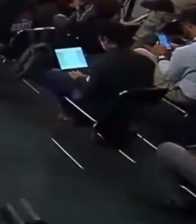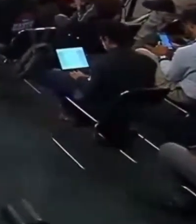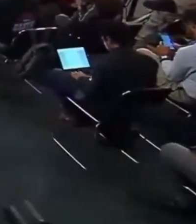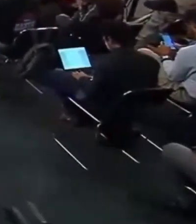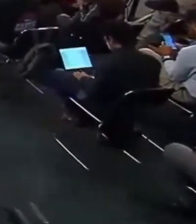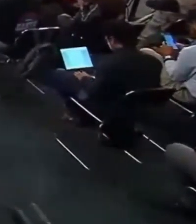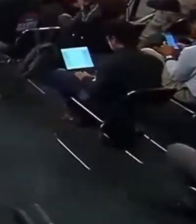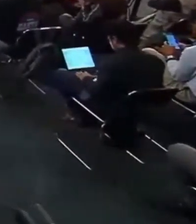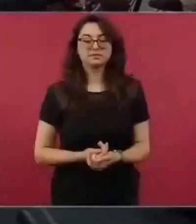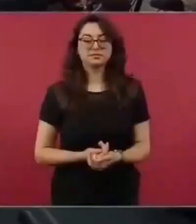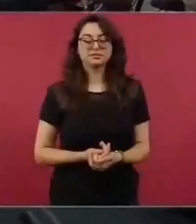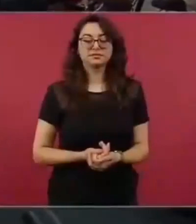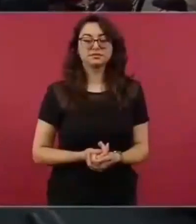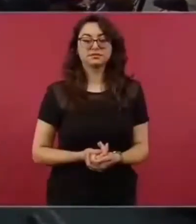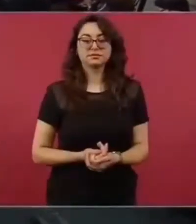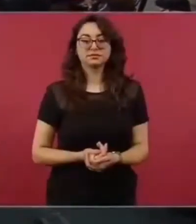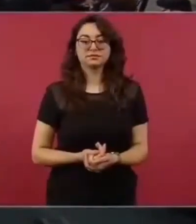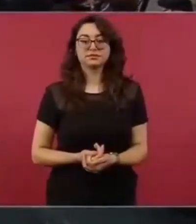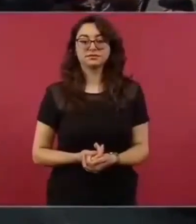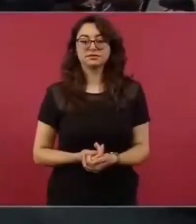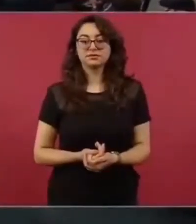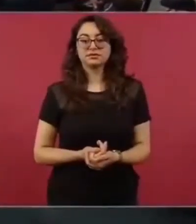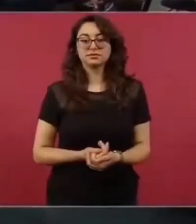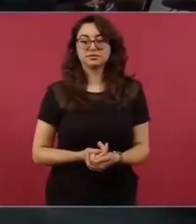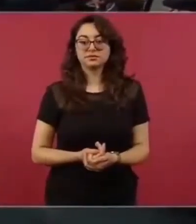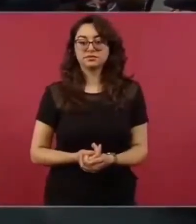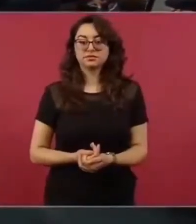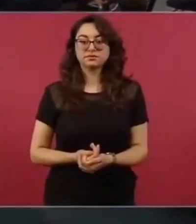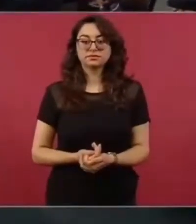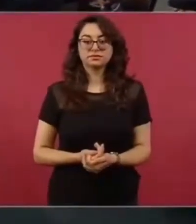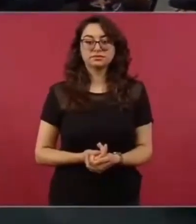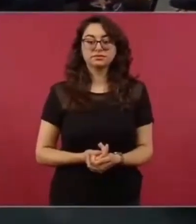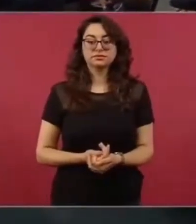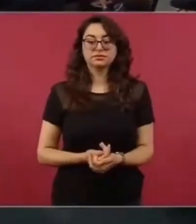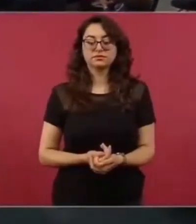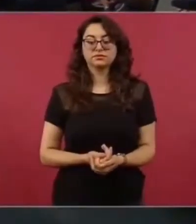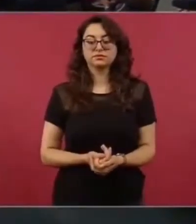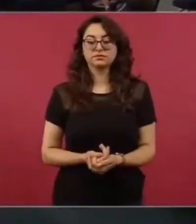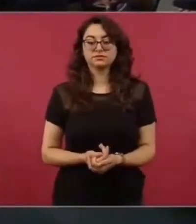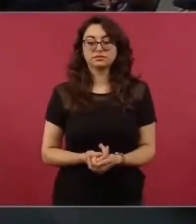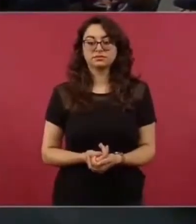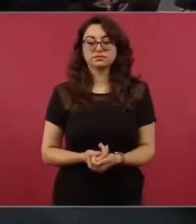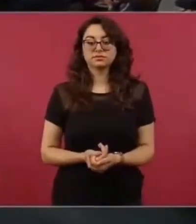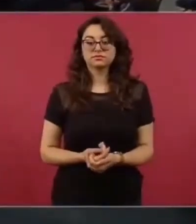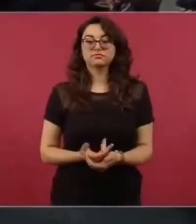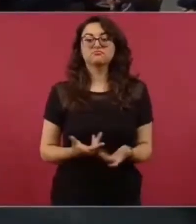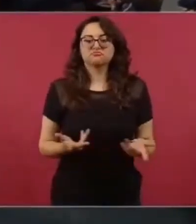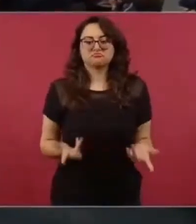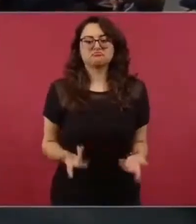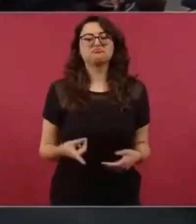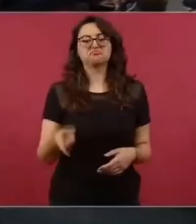principios que llevaron a la expropiación petrolera y